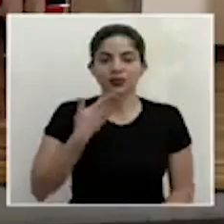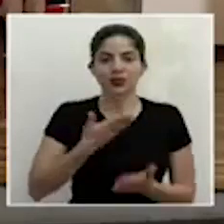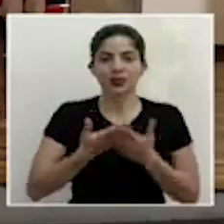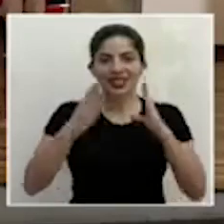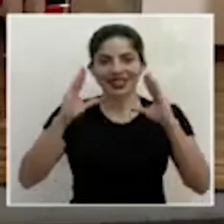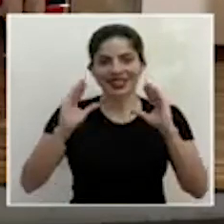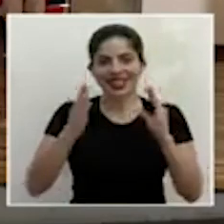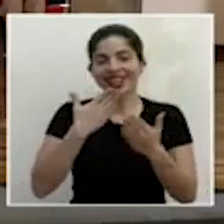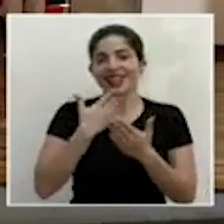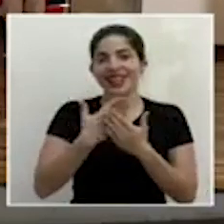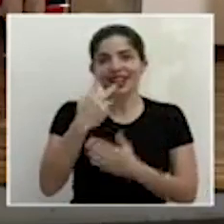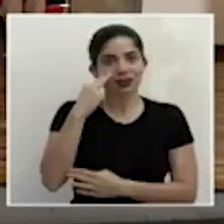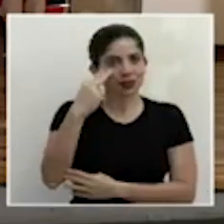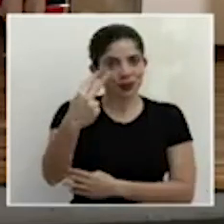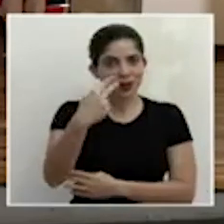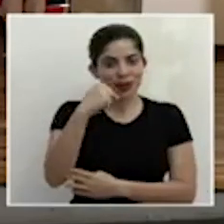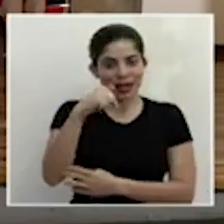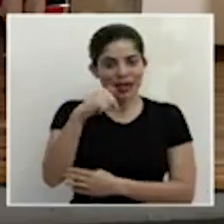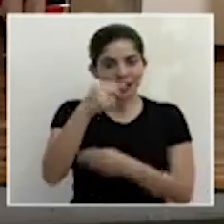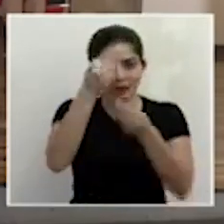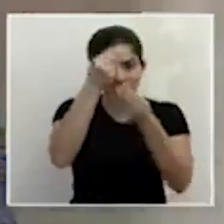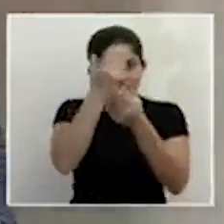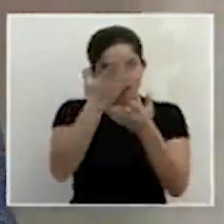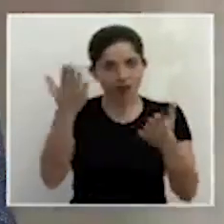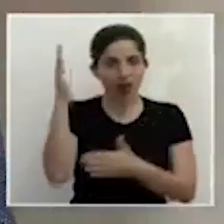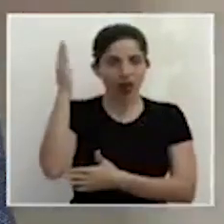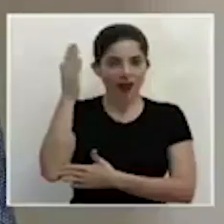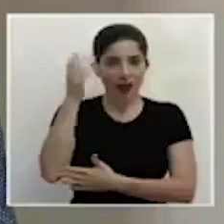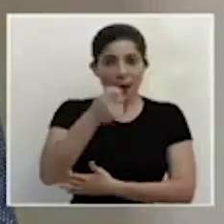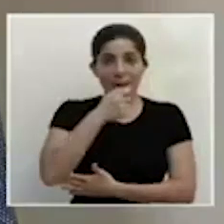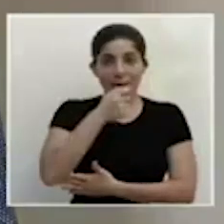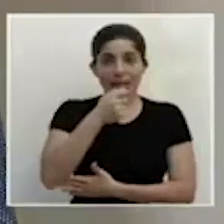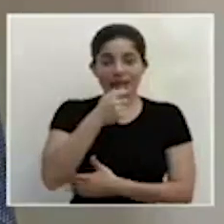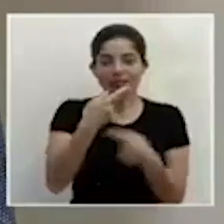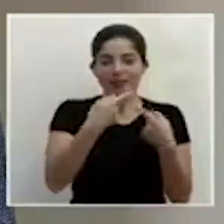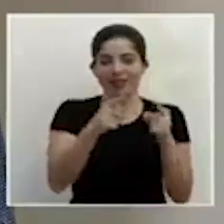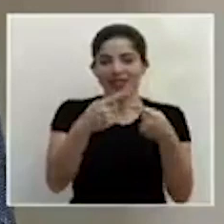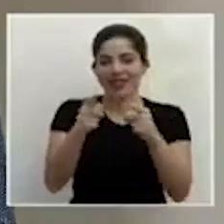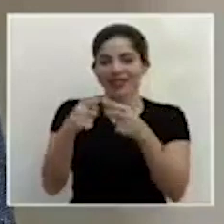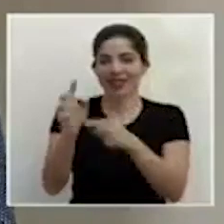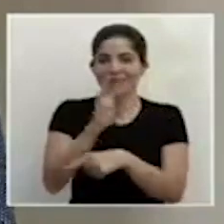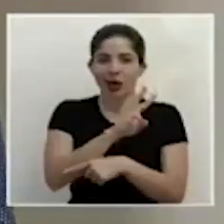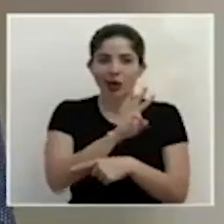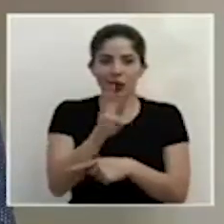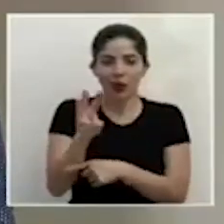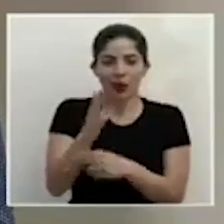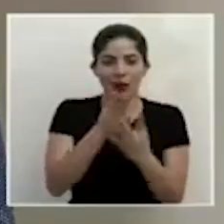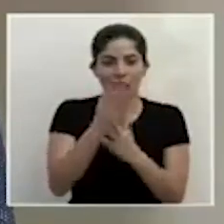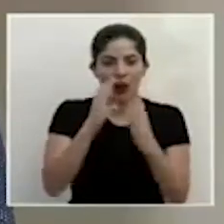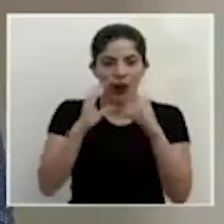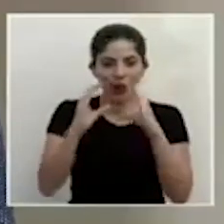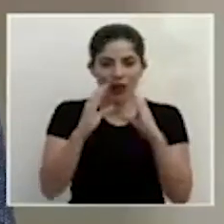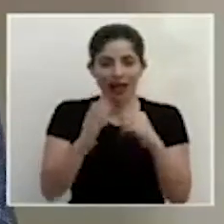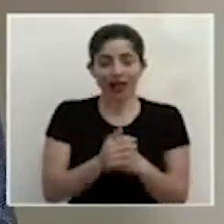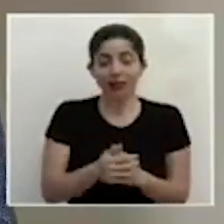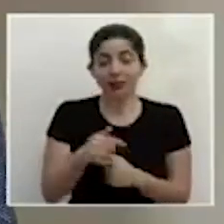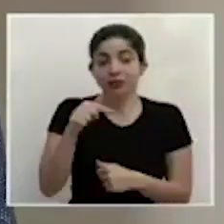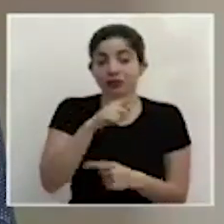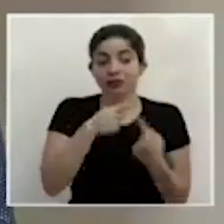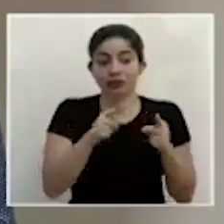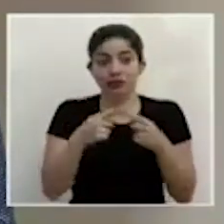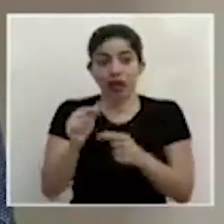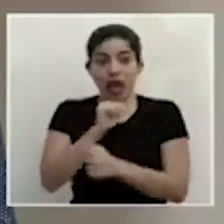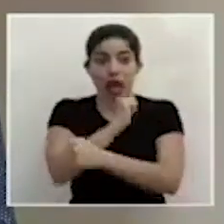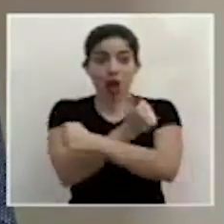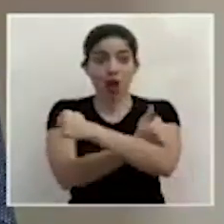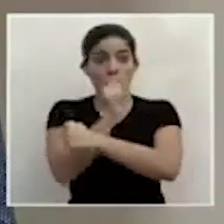Buenas tardes, gracias por sintonizar este enlace informativo y conferencia de prensa a través de las distintas plataformas de los medios de comunicación, en el cual las autoridades